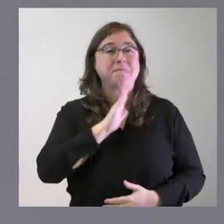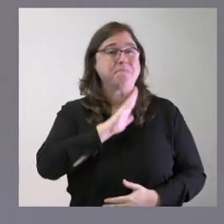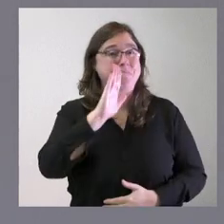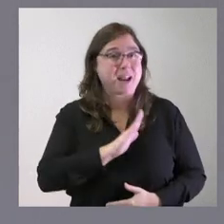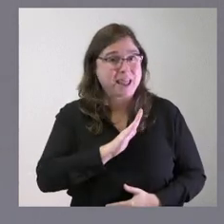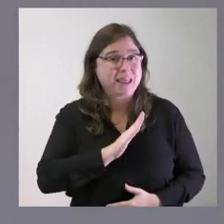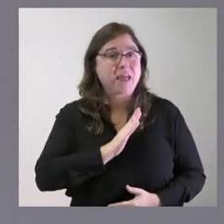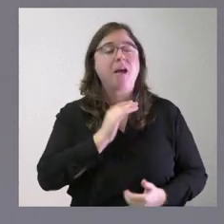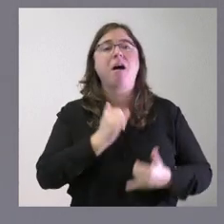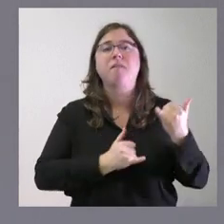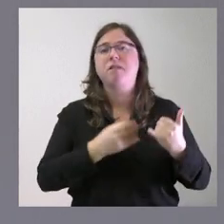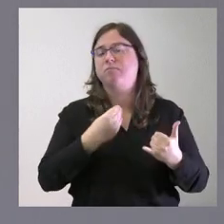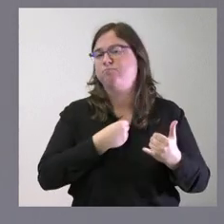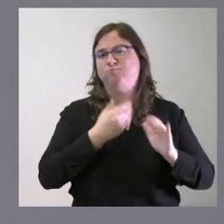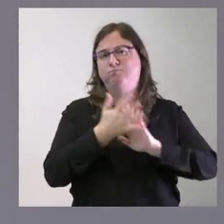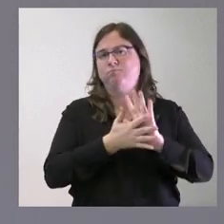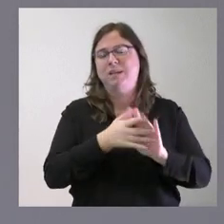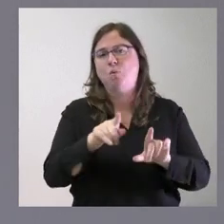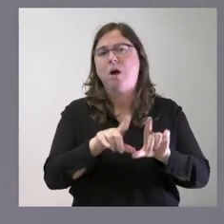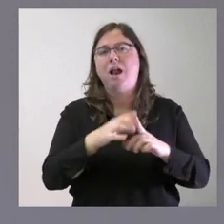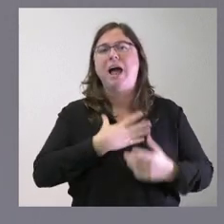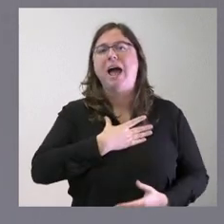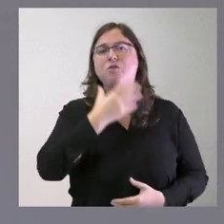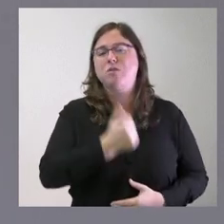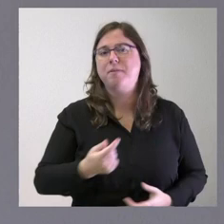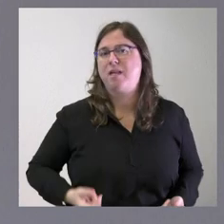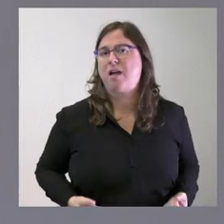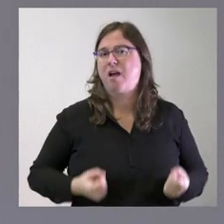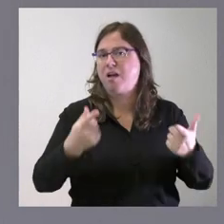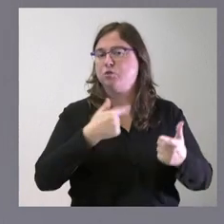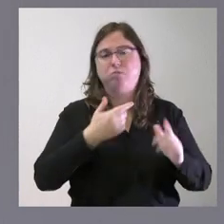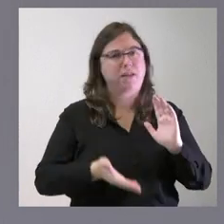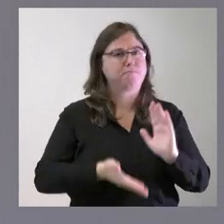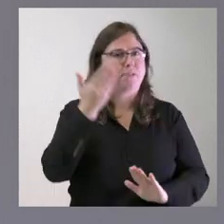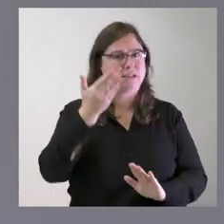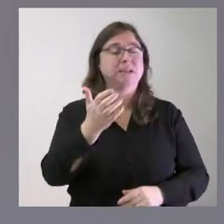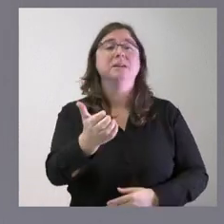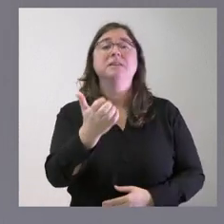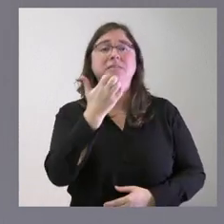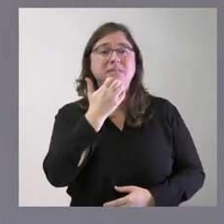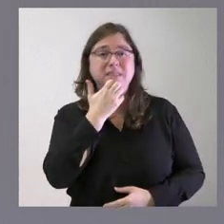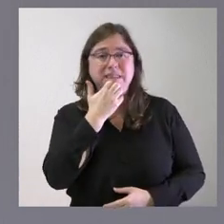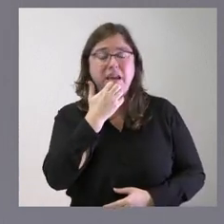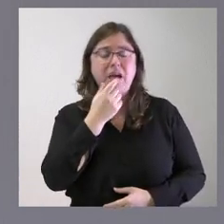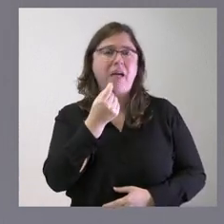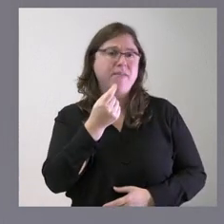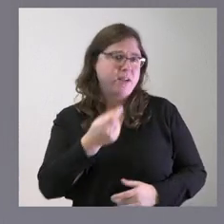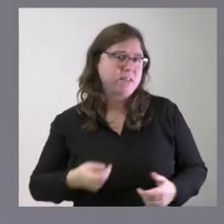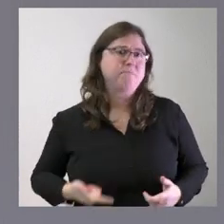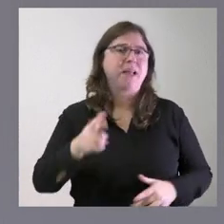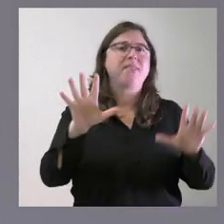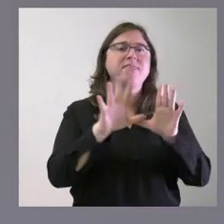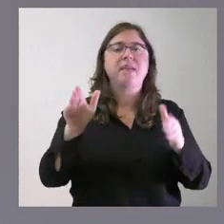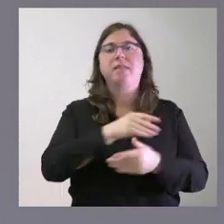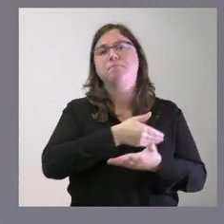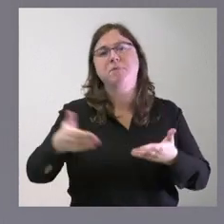según se nos plantea por parte del Ayuntamiento el coste de la inversión pueda ser algo mayor si la inversión fuera mayor de ese importe de los 10 millones de